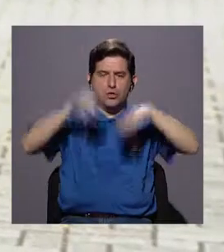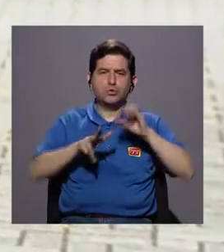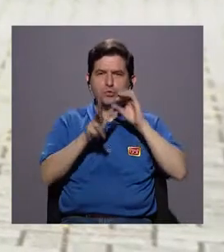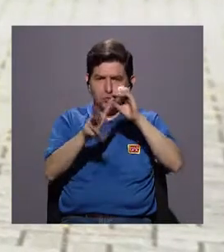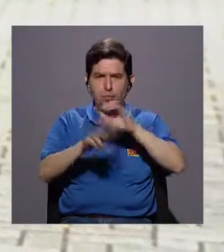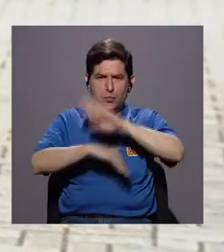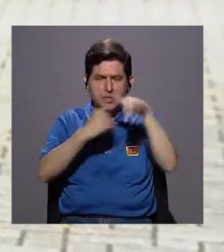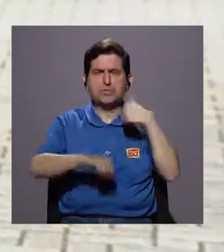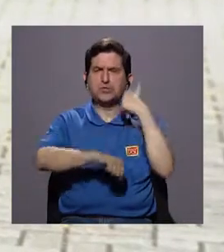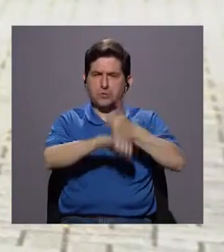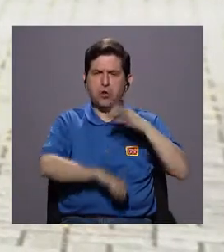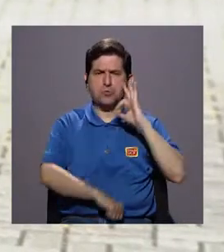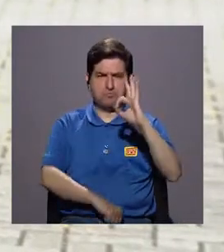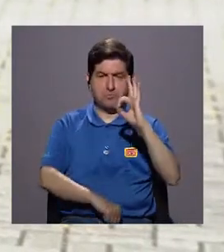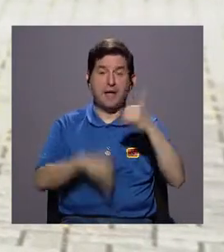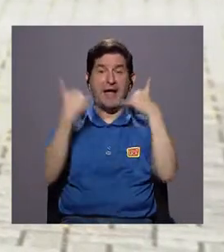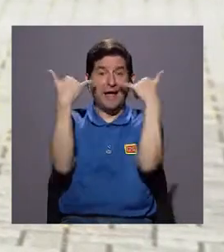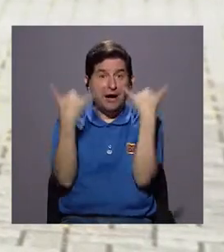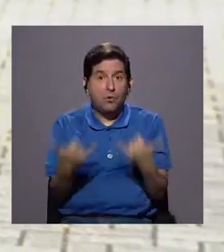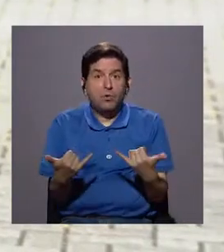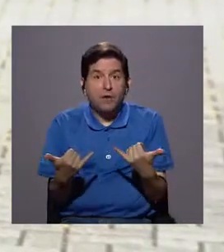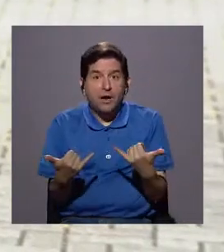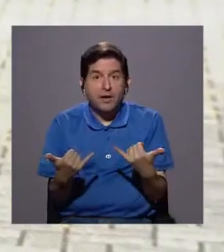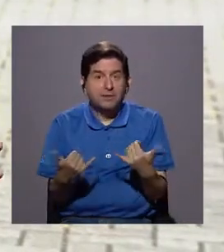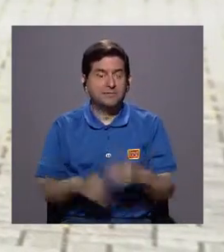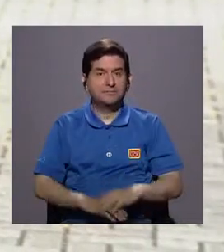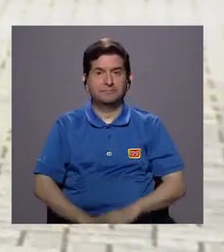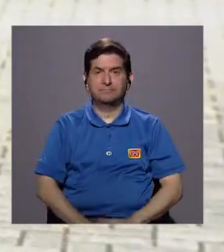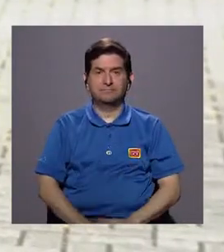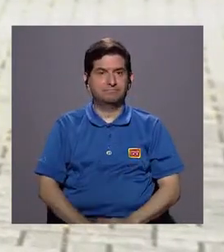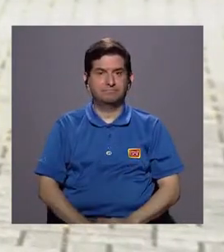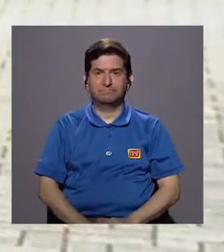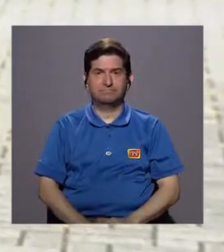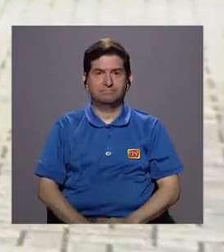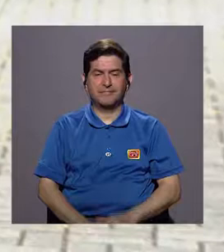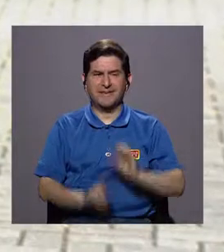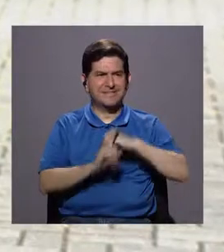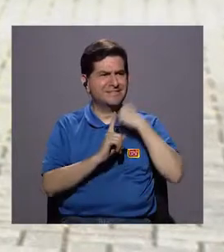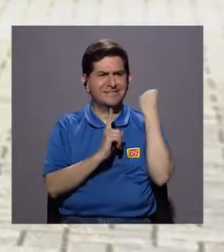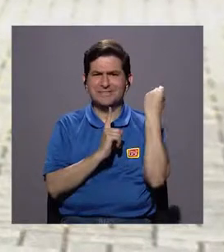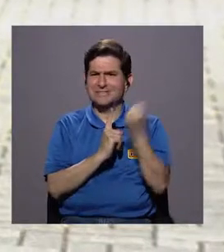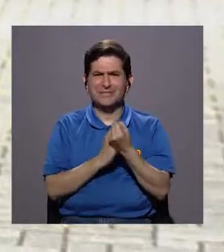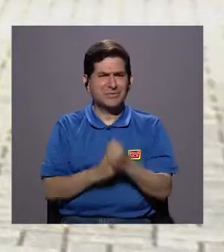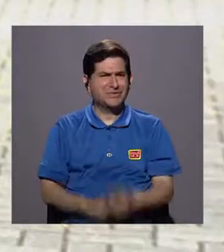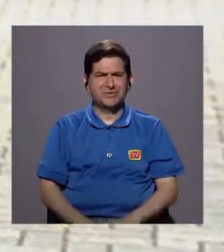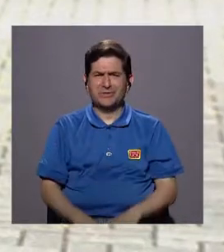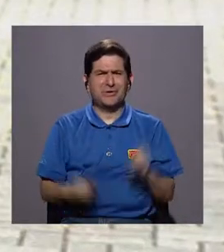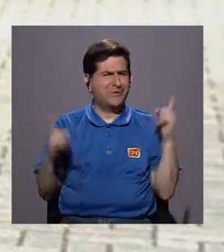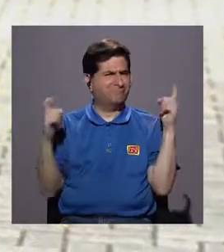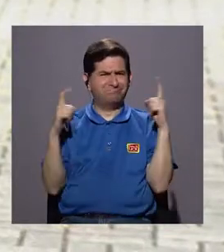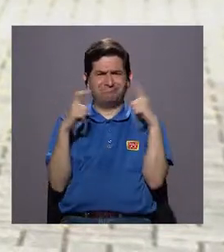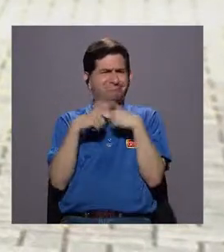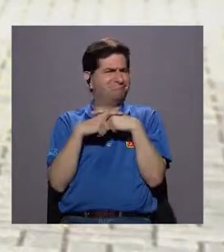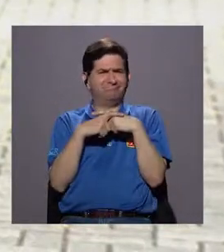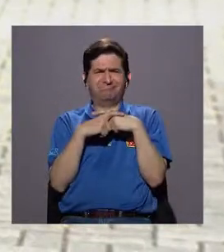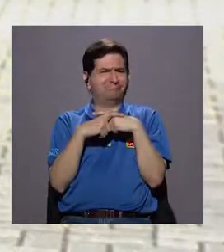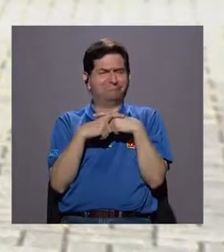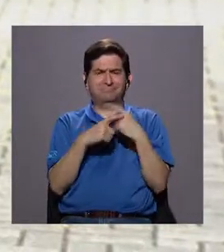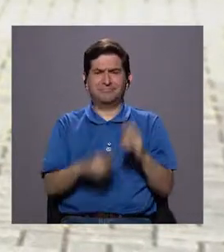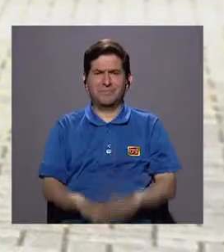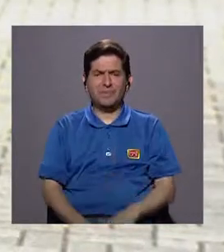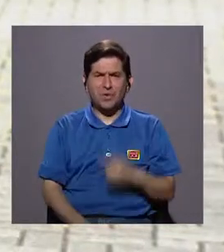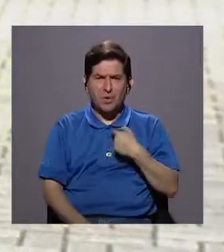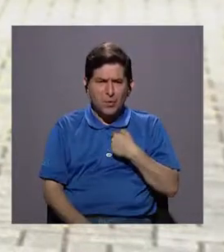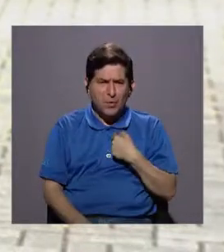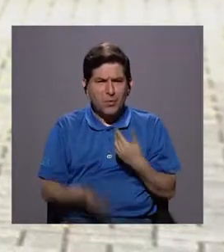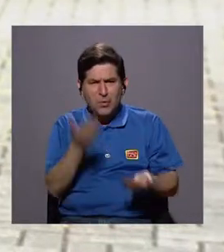era muy marcado. Sin embargo, ahora es un poco complejo. Y uno